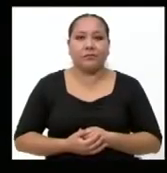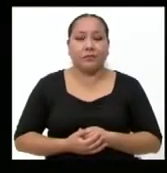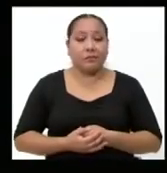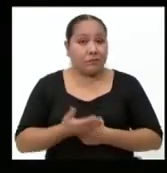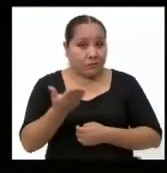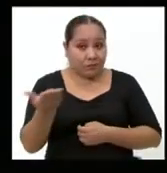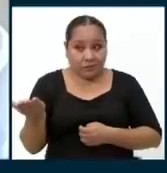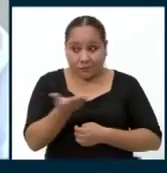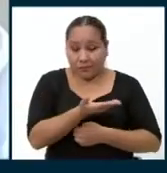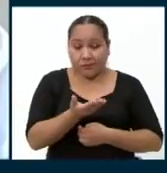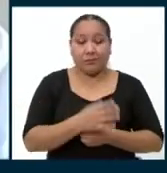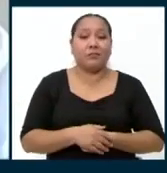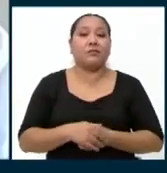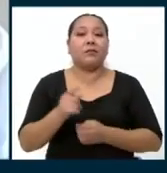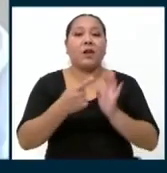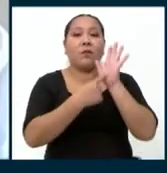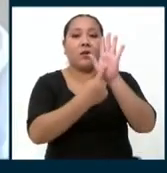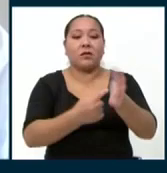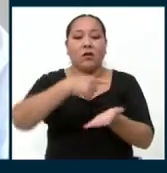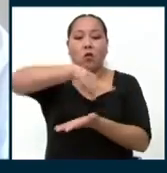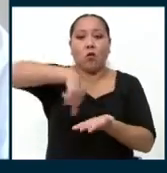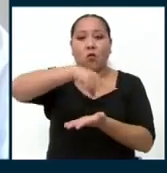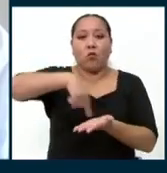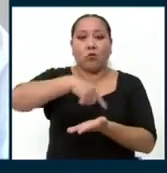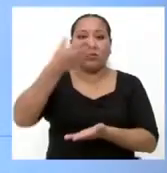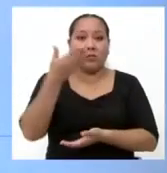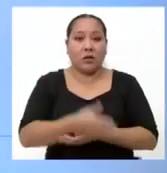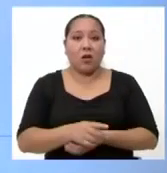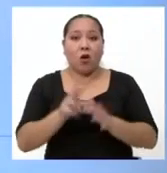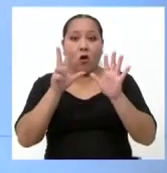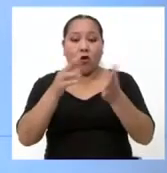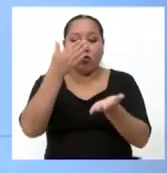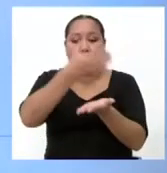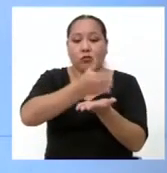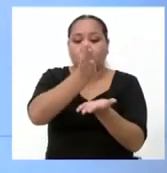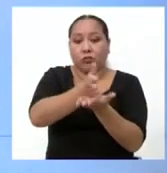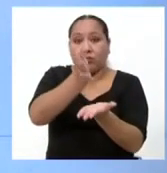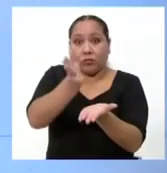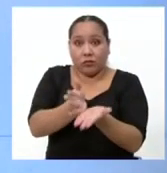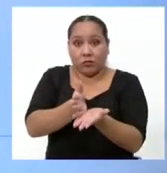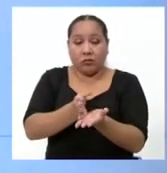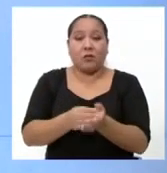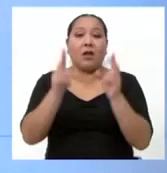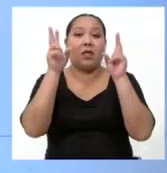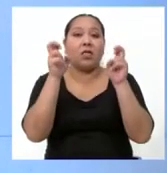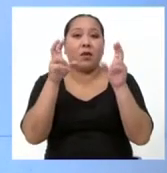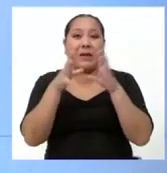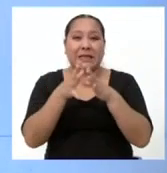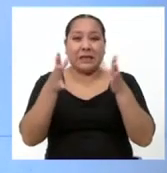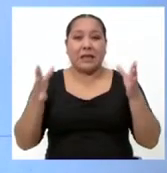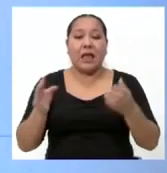Señores candidatos, les presento a nuestra ruleta. Ella tiene ocho tajadas con los siguientes temas macro.